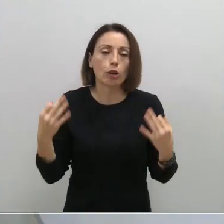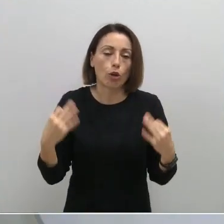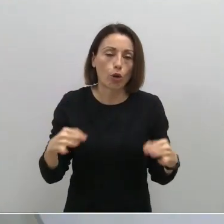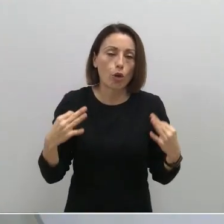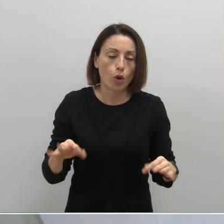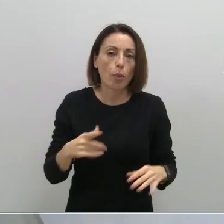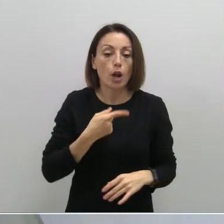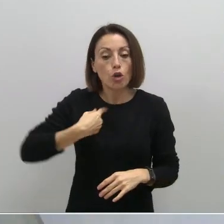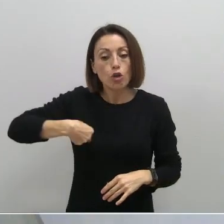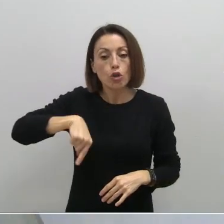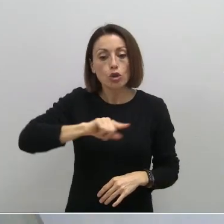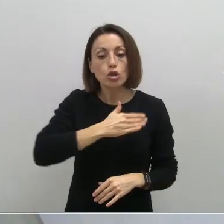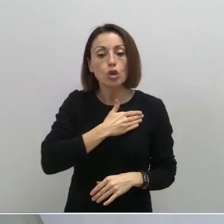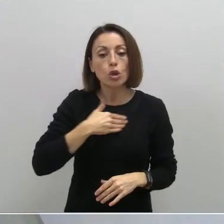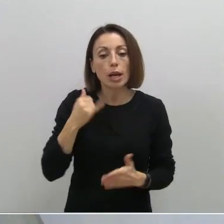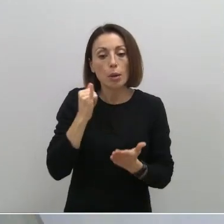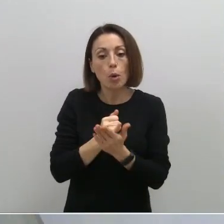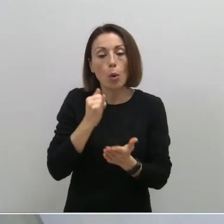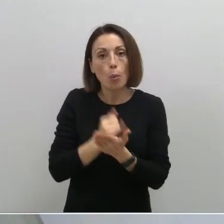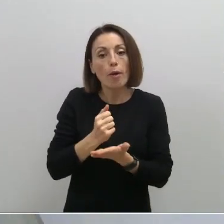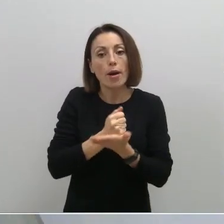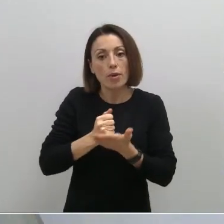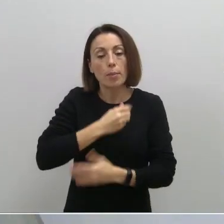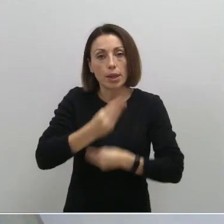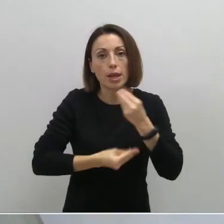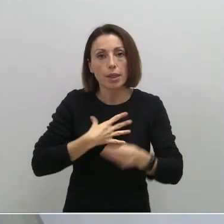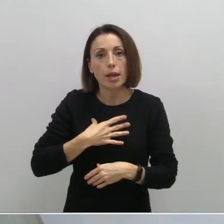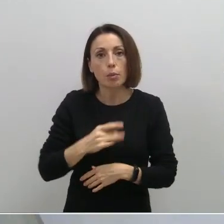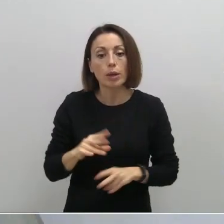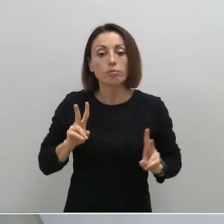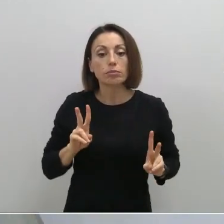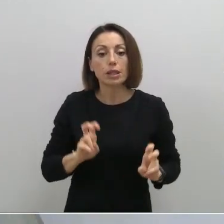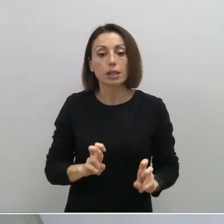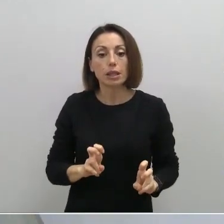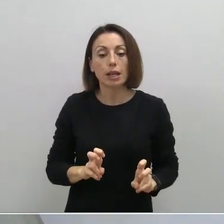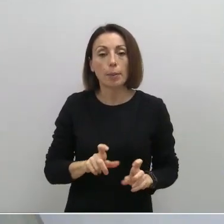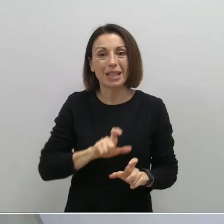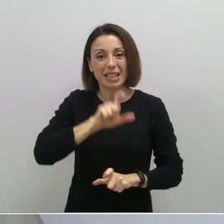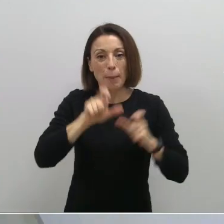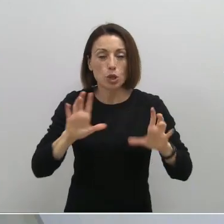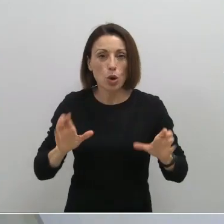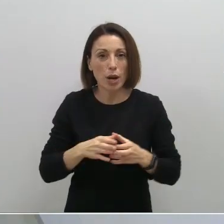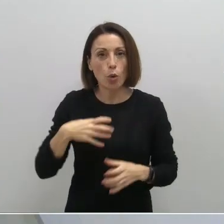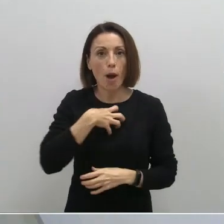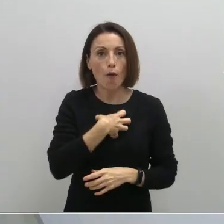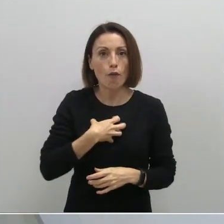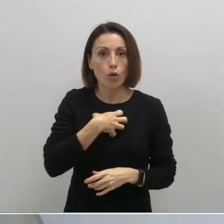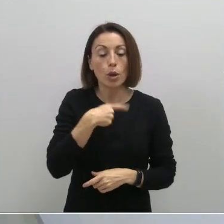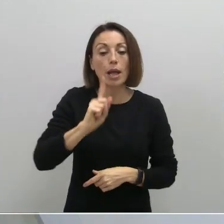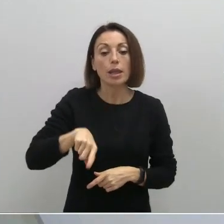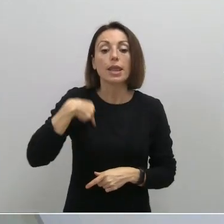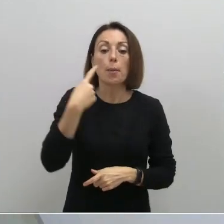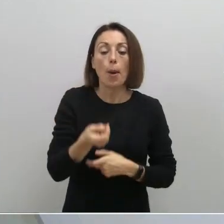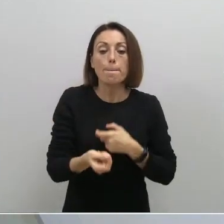voluntad es esa, que se empiece a hacer las pruebas en farmacias, inicialmente por lo menos a este grupo, y luego iremos viendo cómo funciona